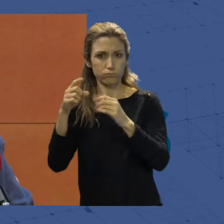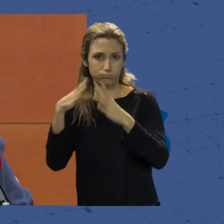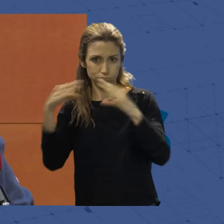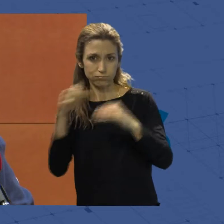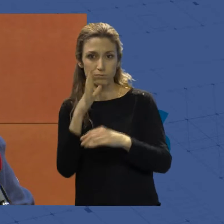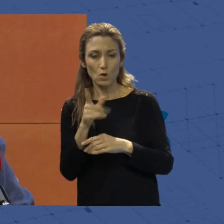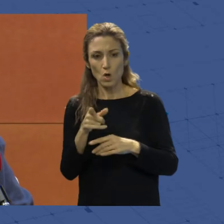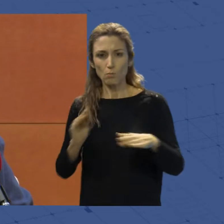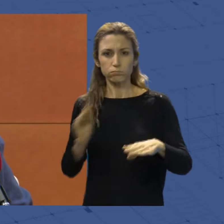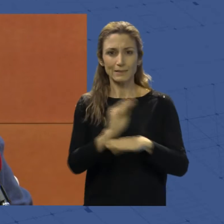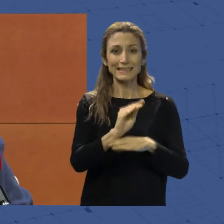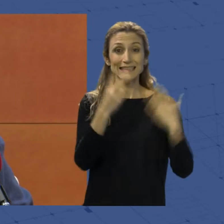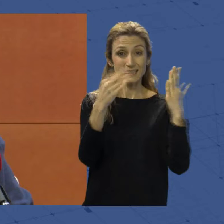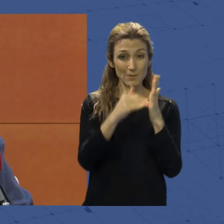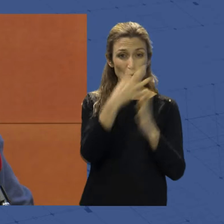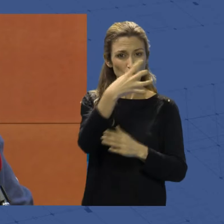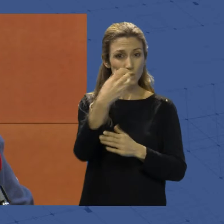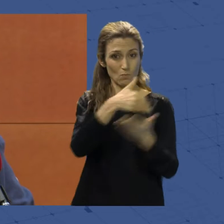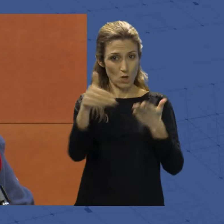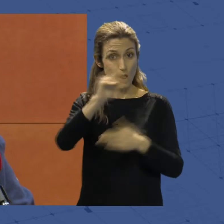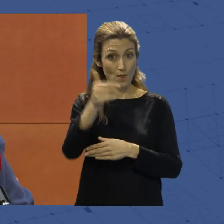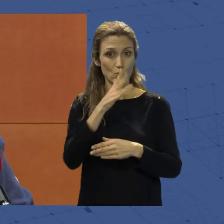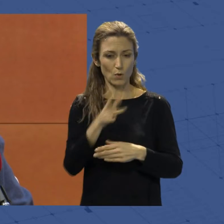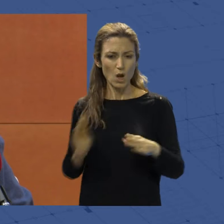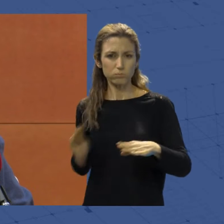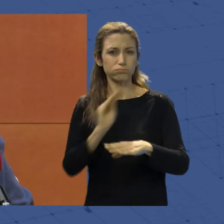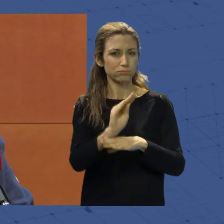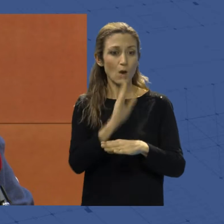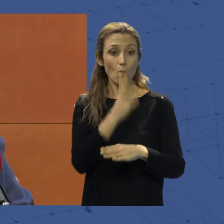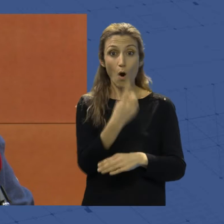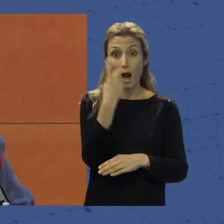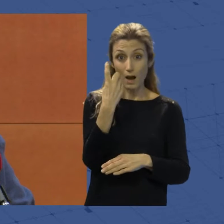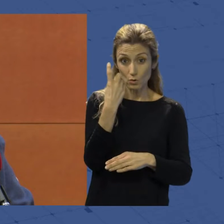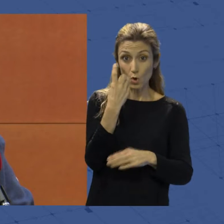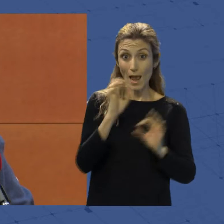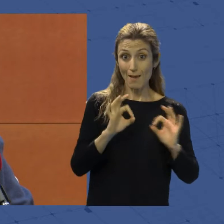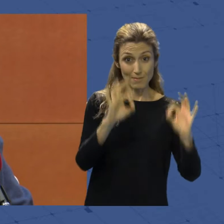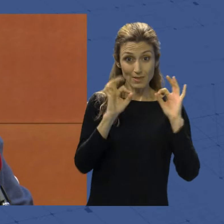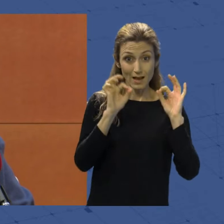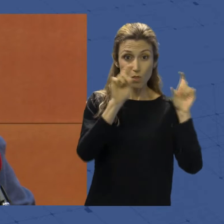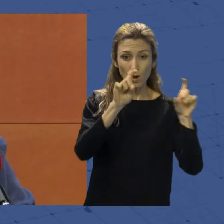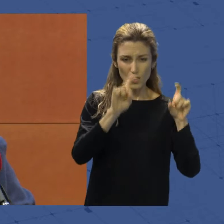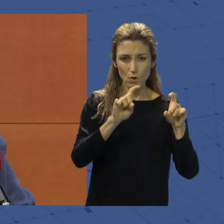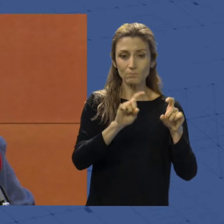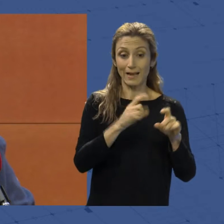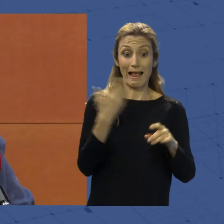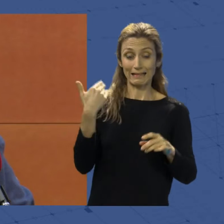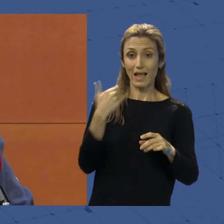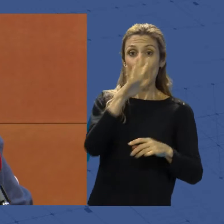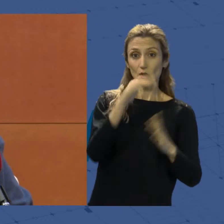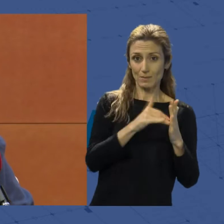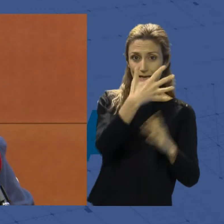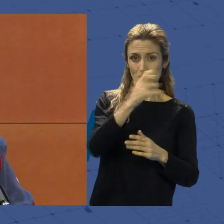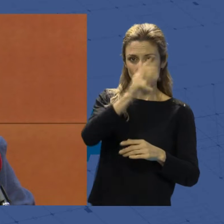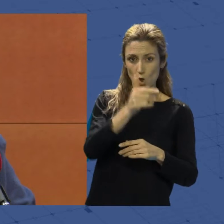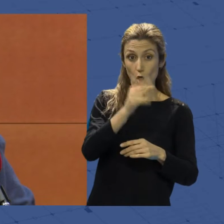de 7.400 millones de euros. La inversión por alumno de educación especial ha pasado de los 5.500 euros en